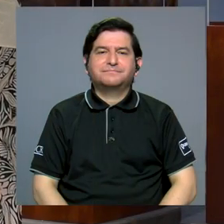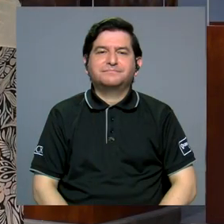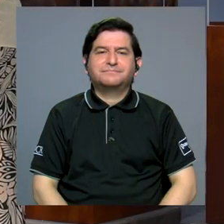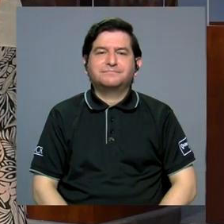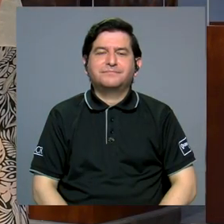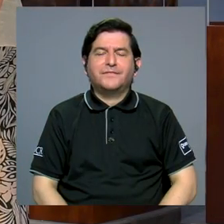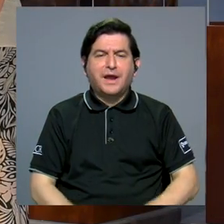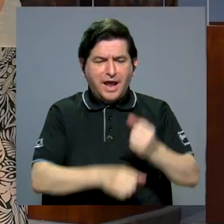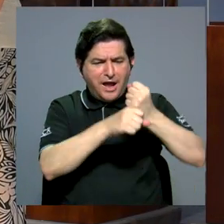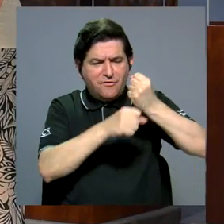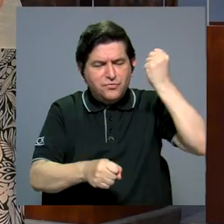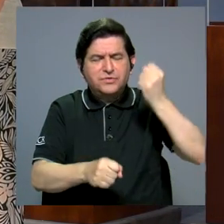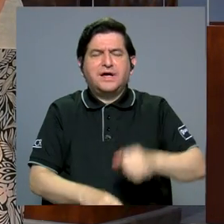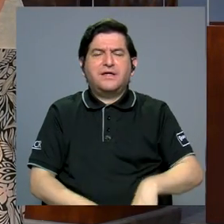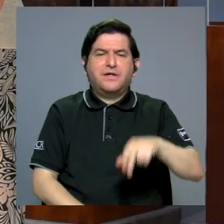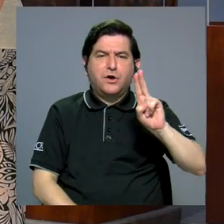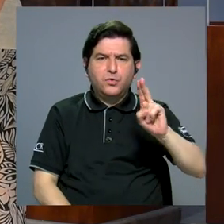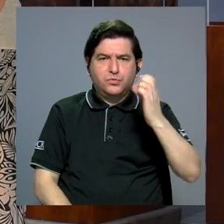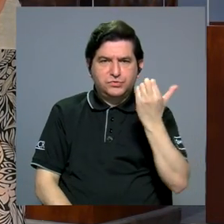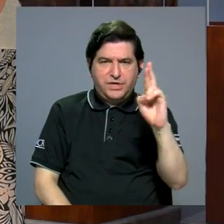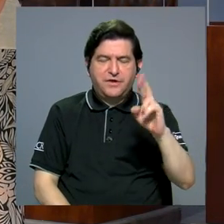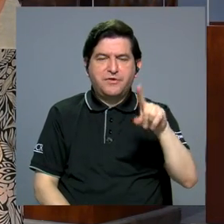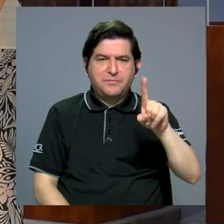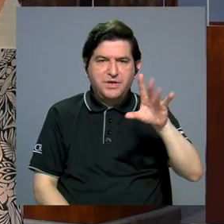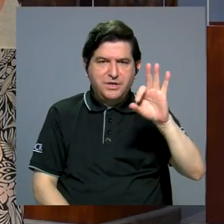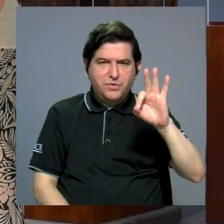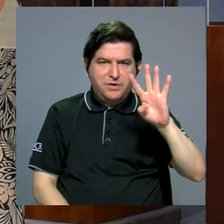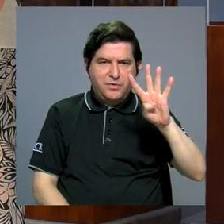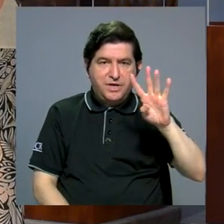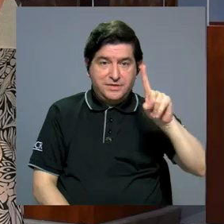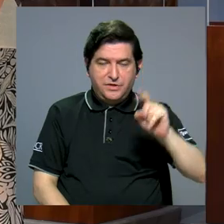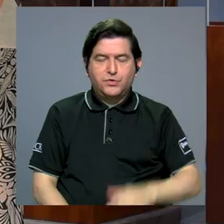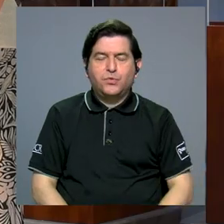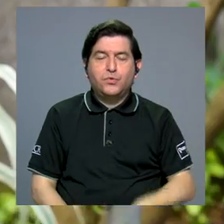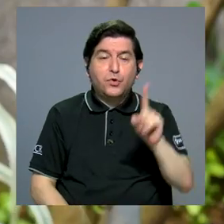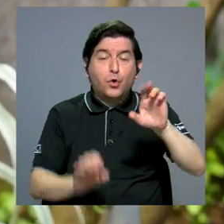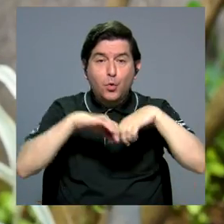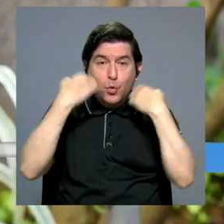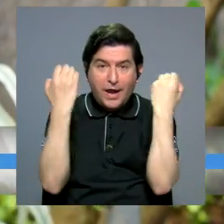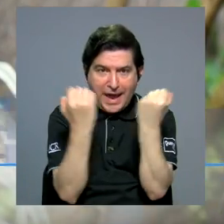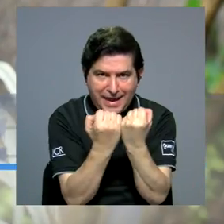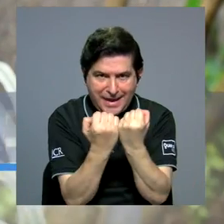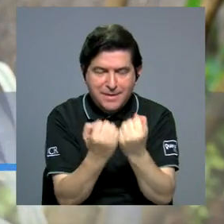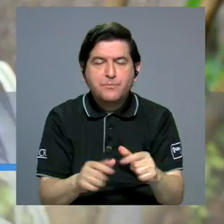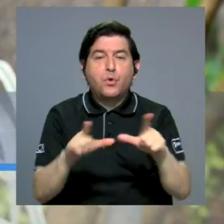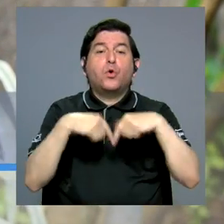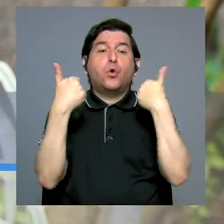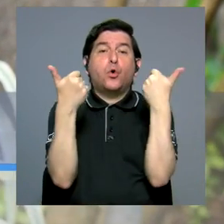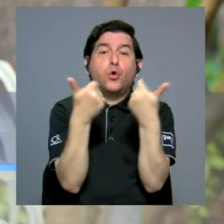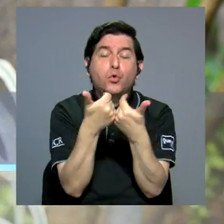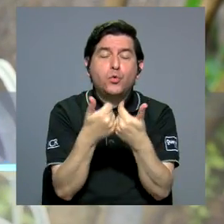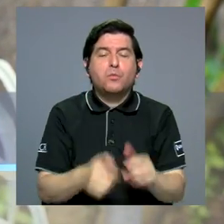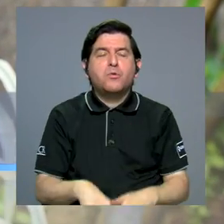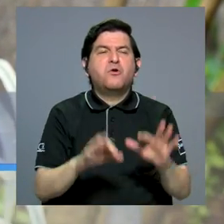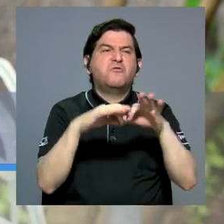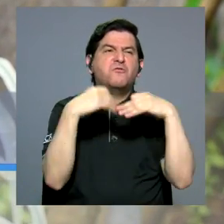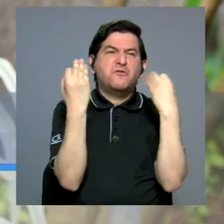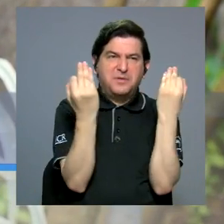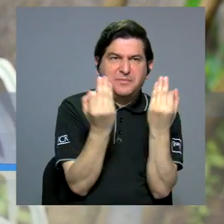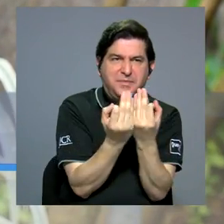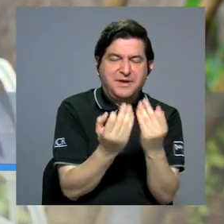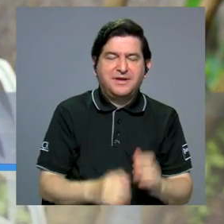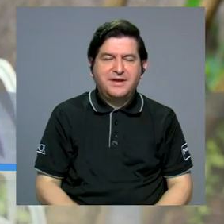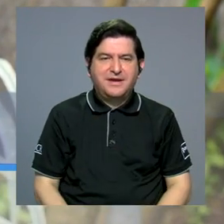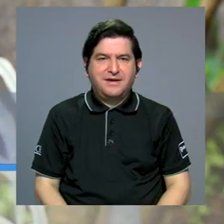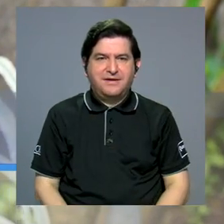Recién fundada la Universidad de Costa Rica en 1941, un equipo de un grupo de familiares, de